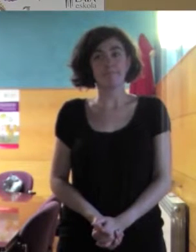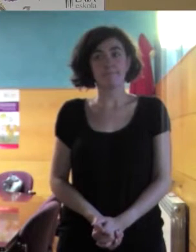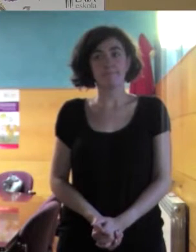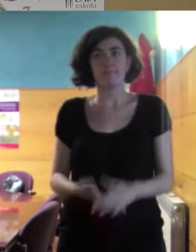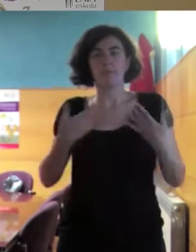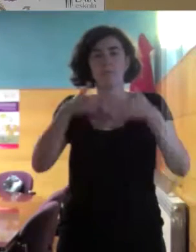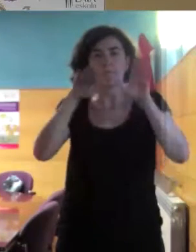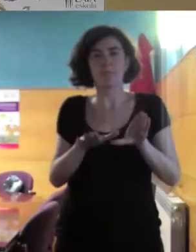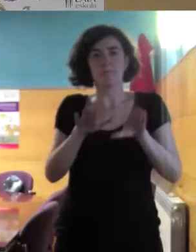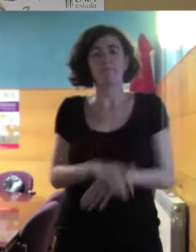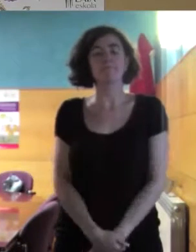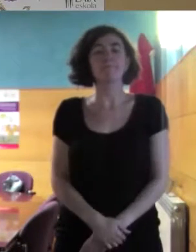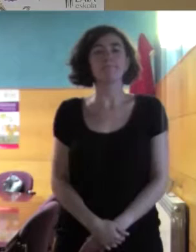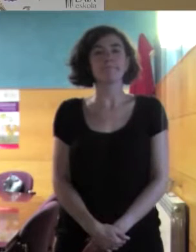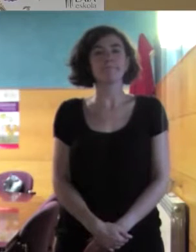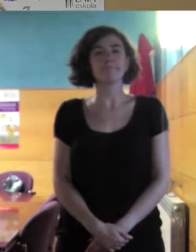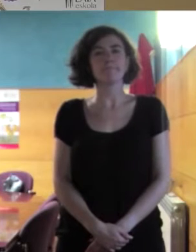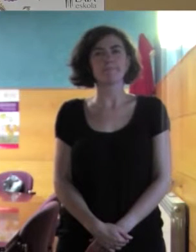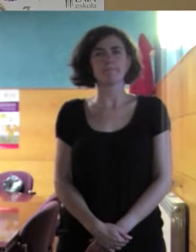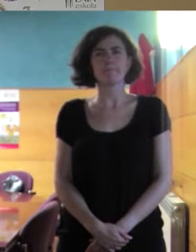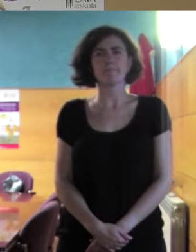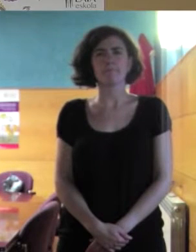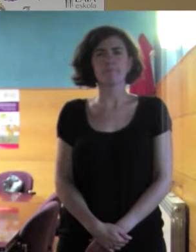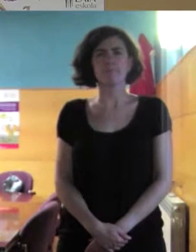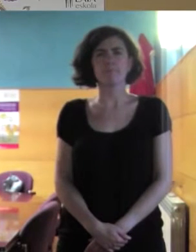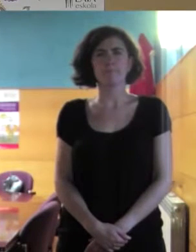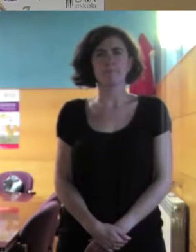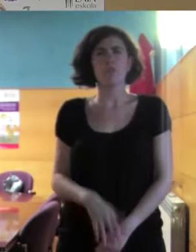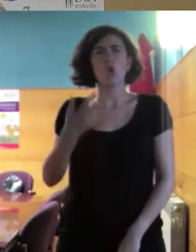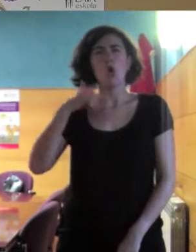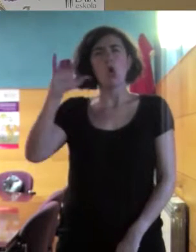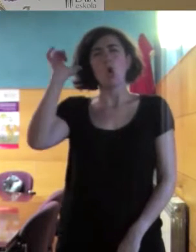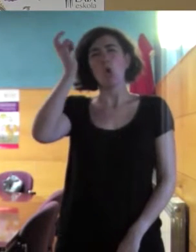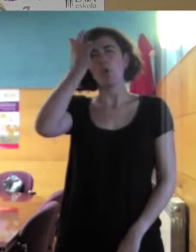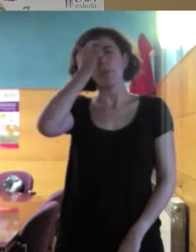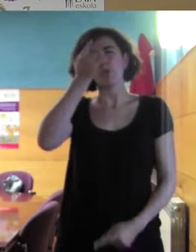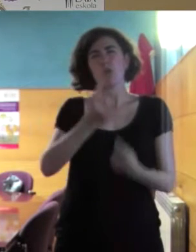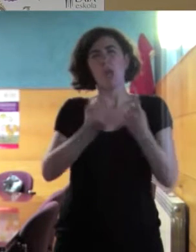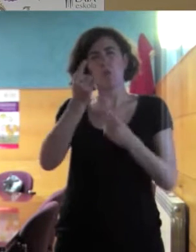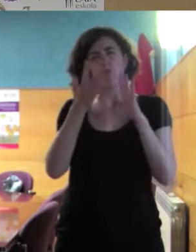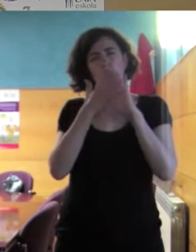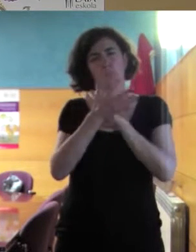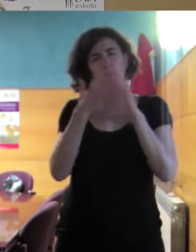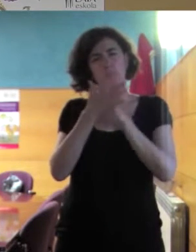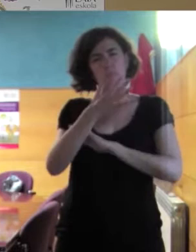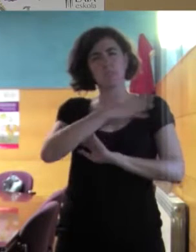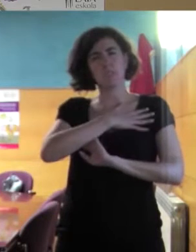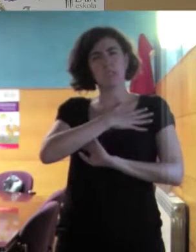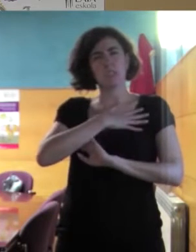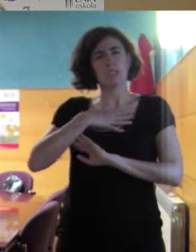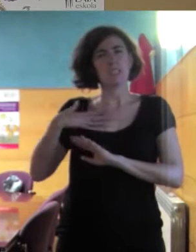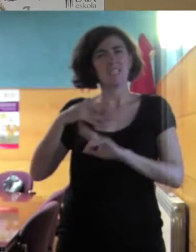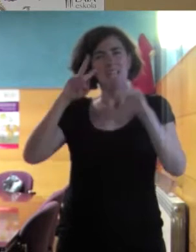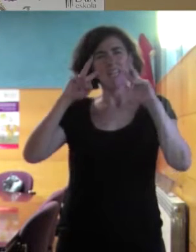me paro aquí. Bueno, y voy a traer un par de conceptos de los estudios